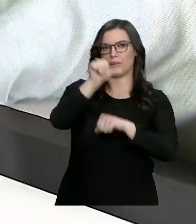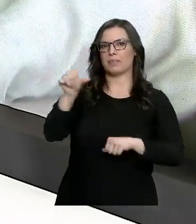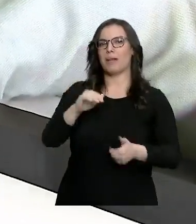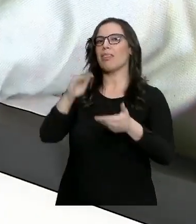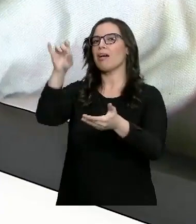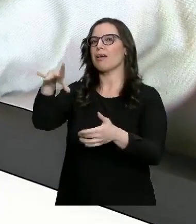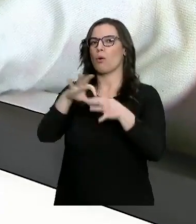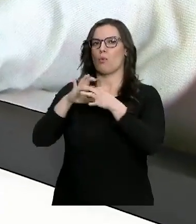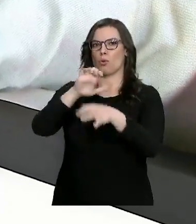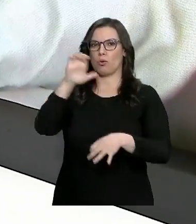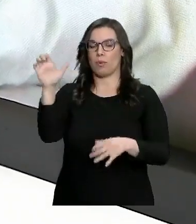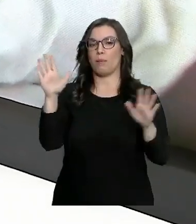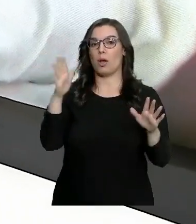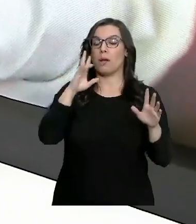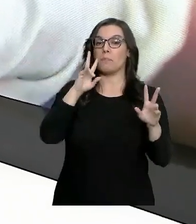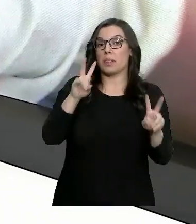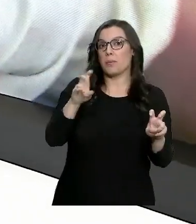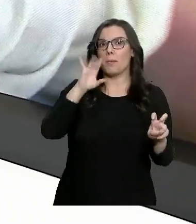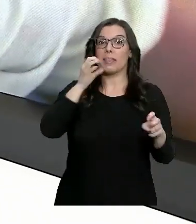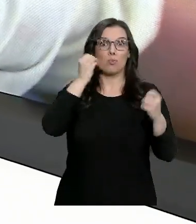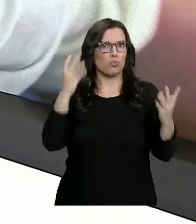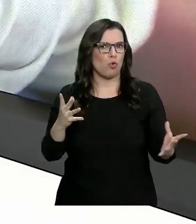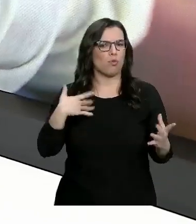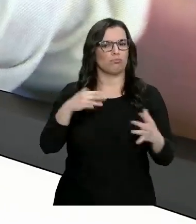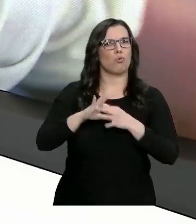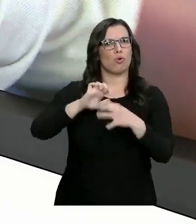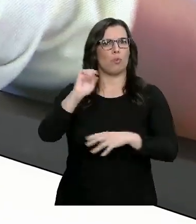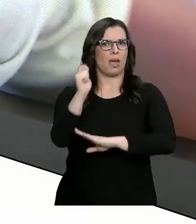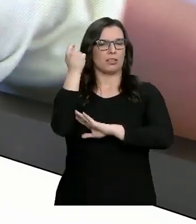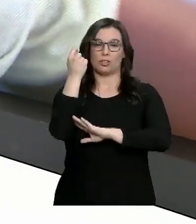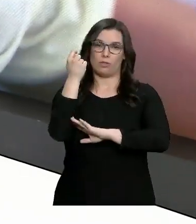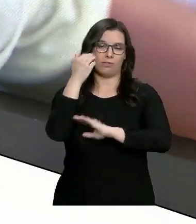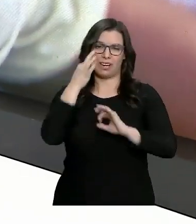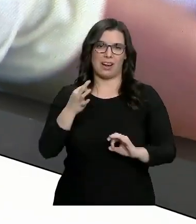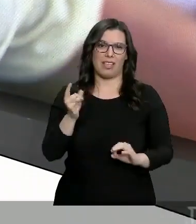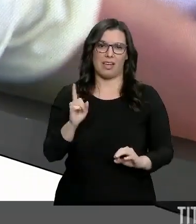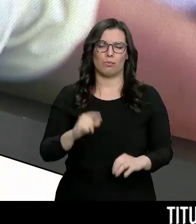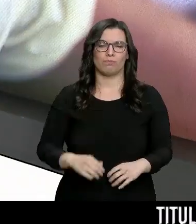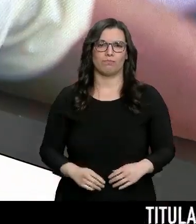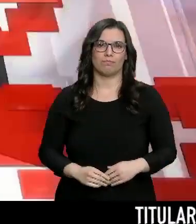pero ese anuncio que a simple vista puede parecer un triunfo de Europa tiene letra pequeña.